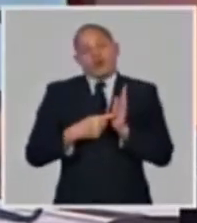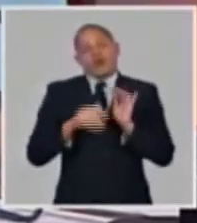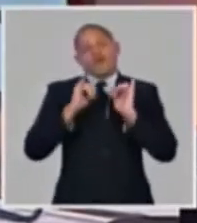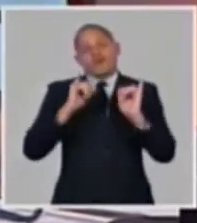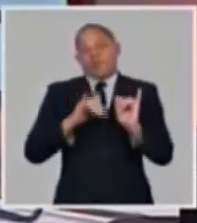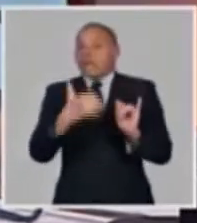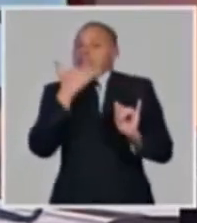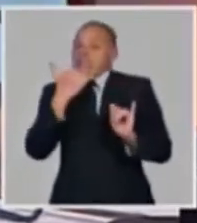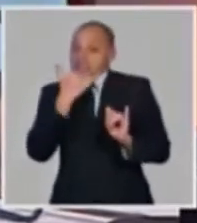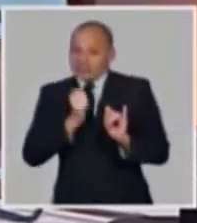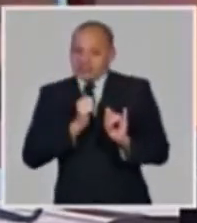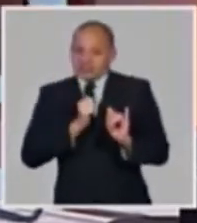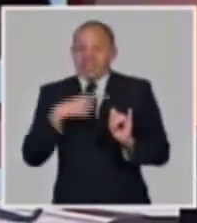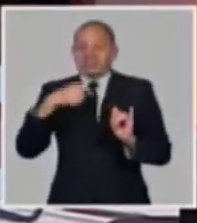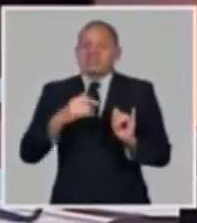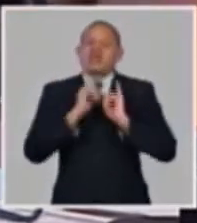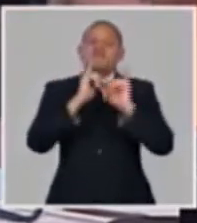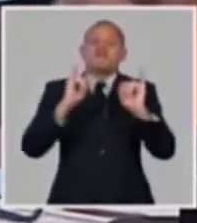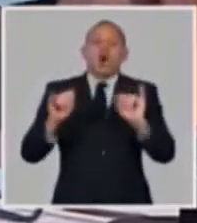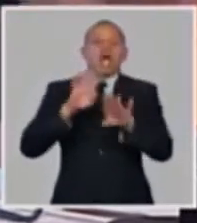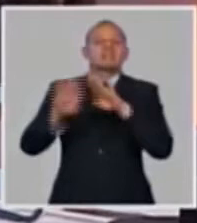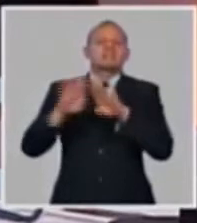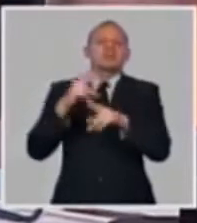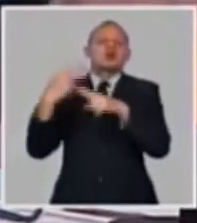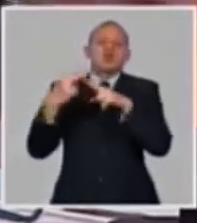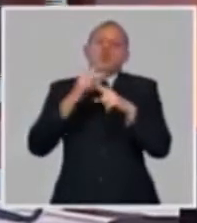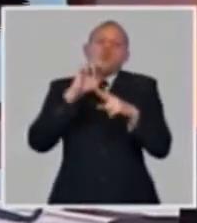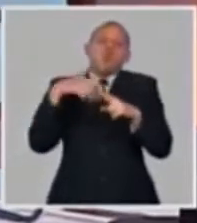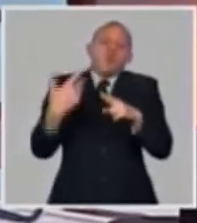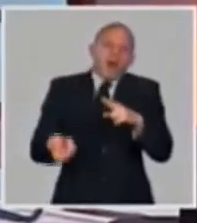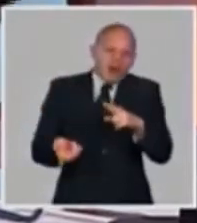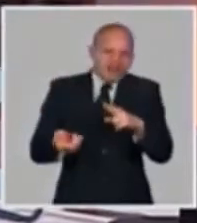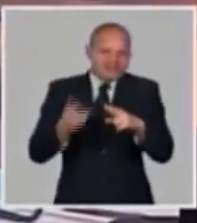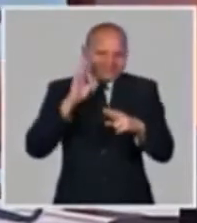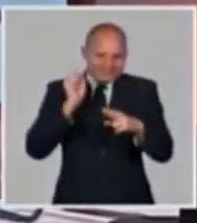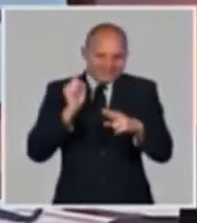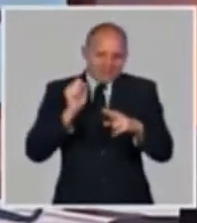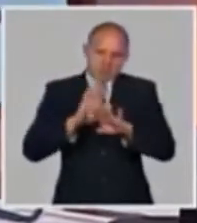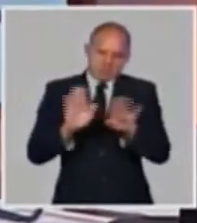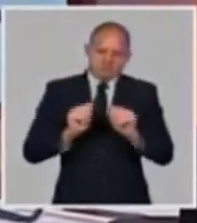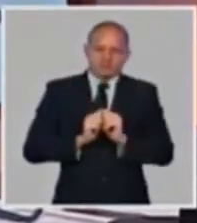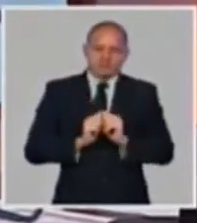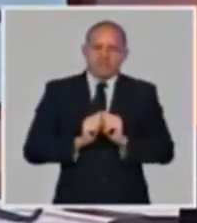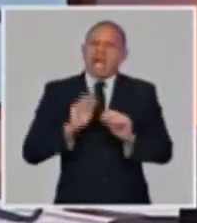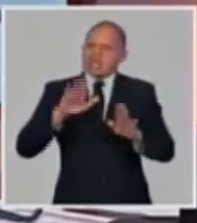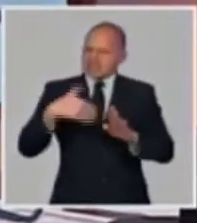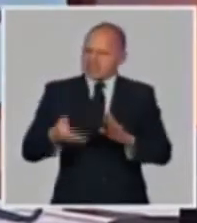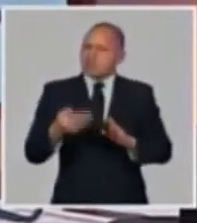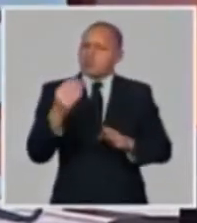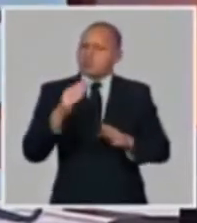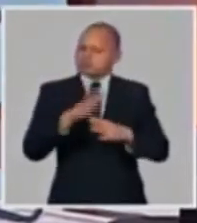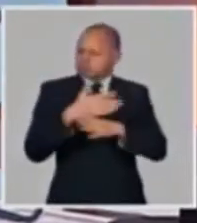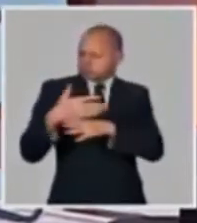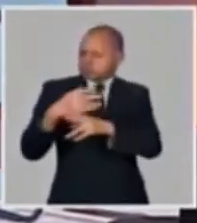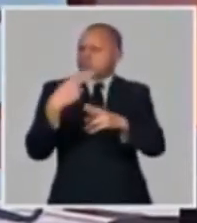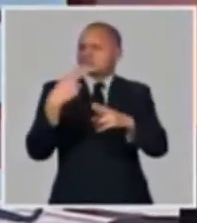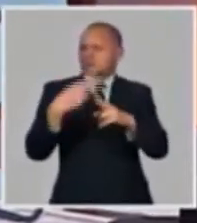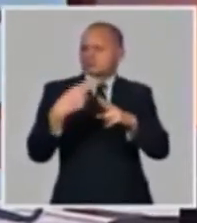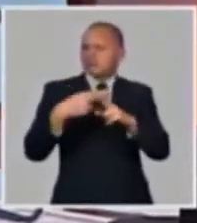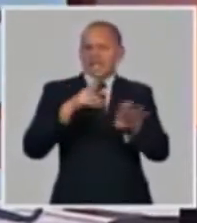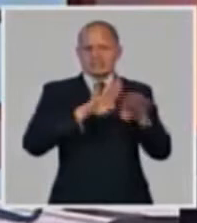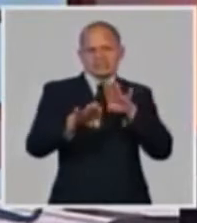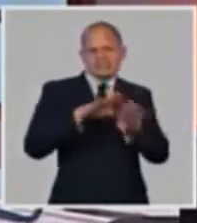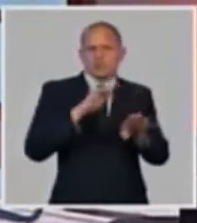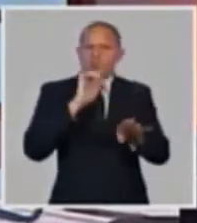en el CUC. Se incorporó en Caracol, se incorporó en instituciones de la cultura. Artex, Legren.